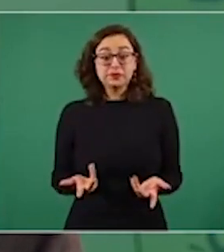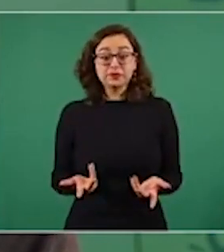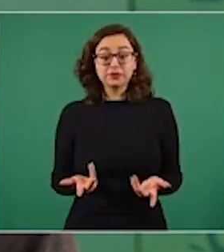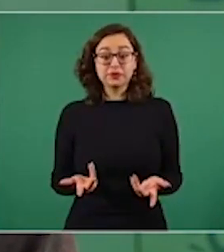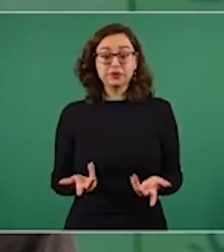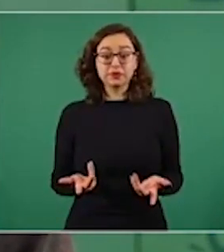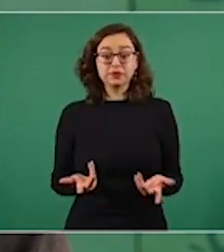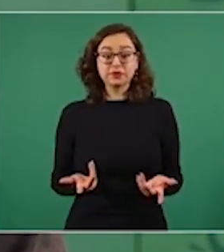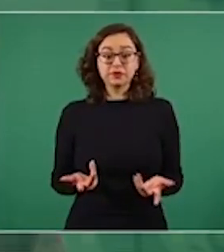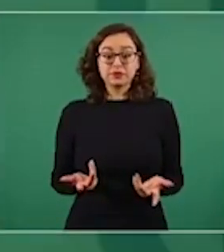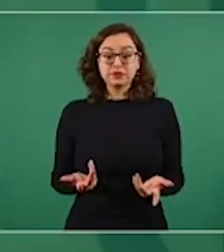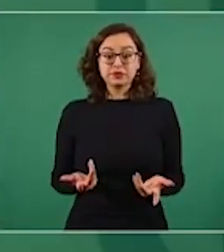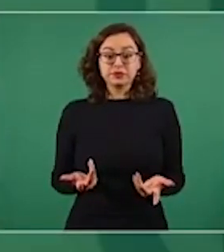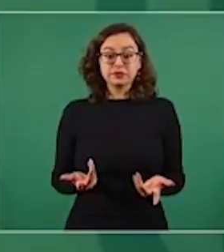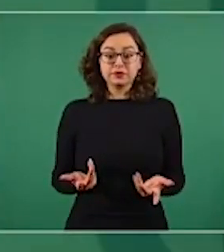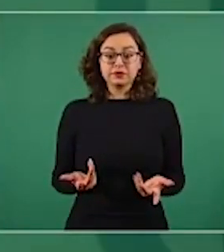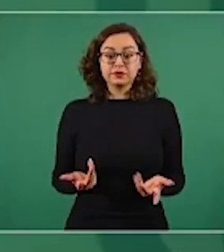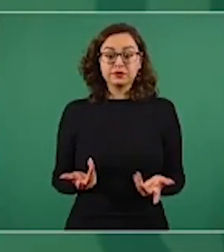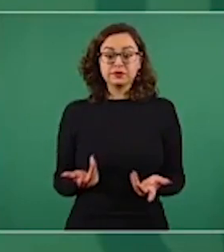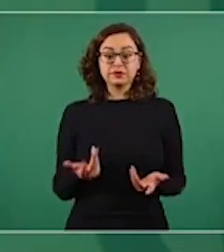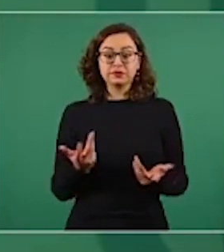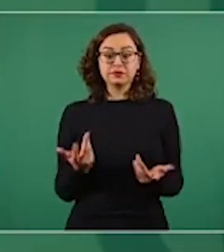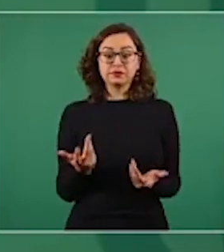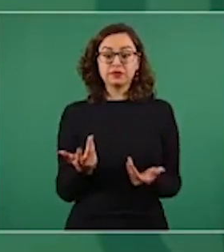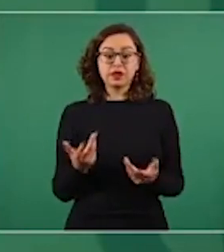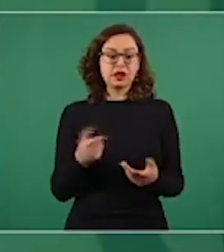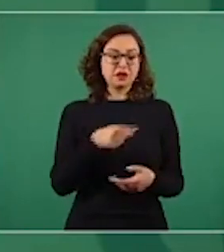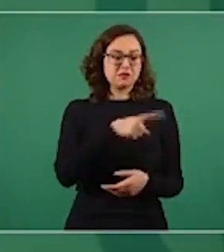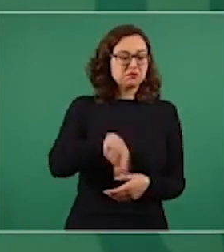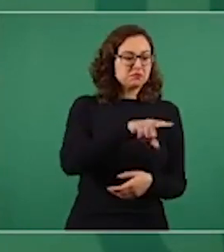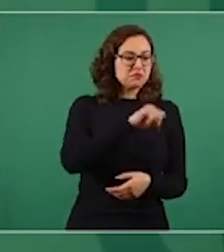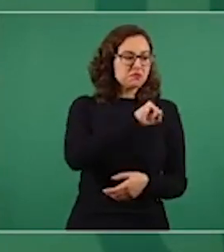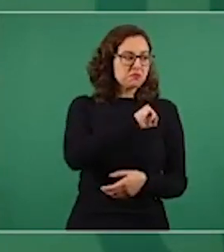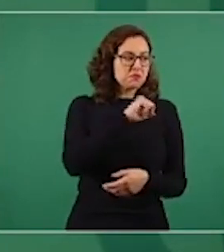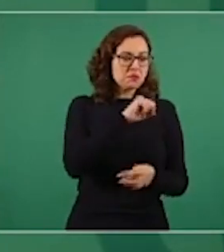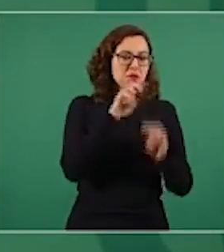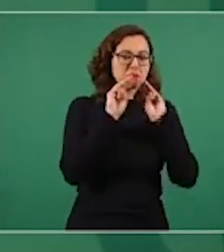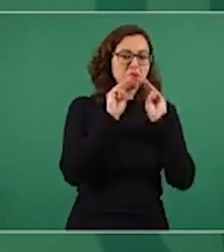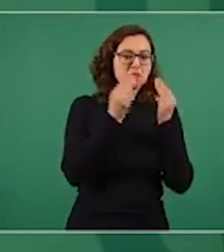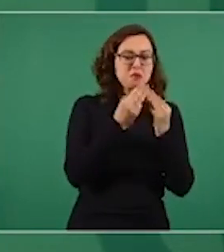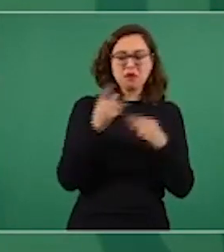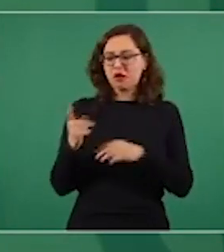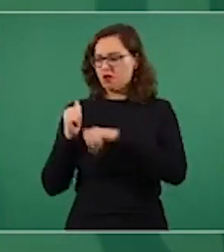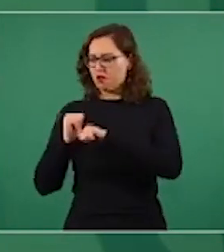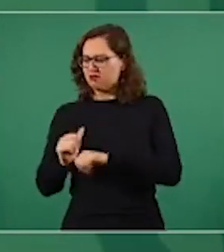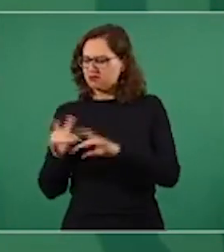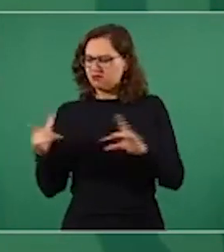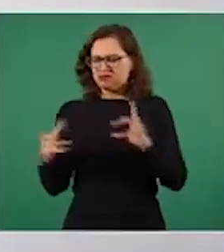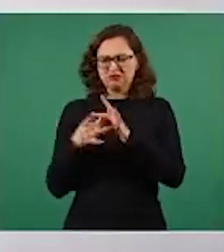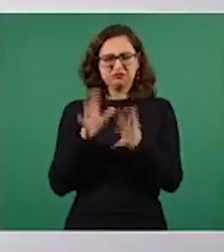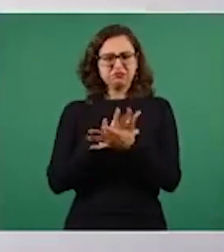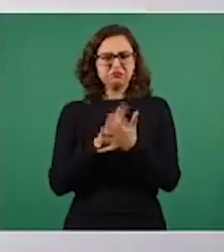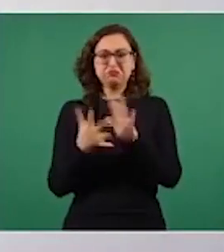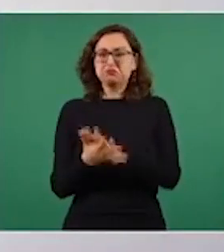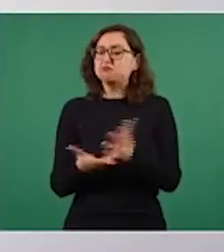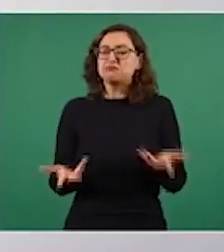no hay una frontera entre delincuencia de autoridad, no